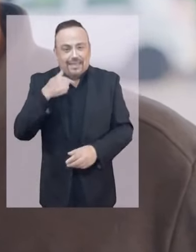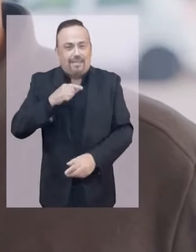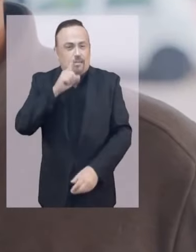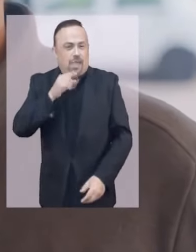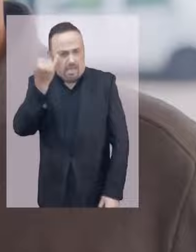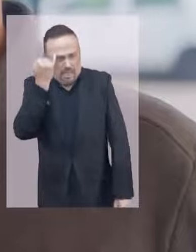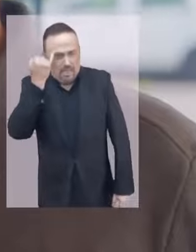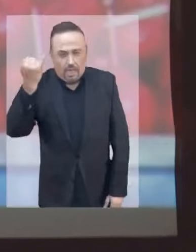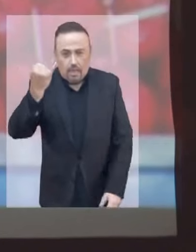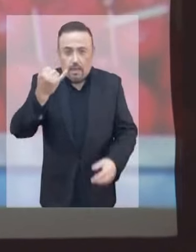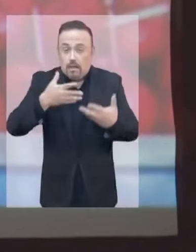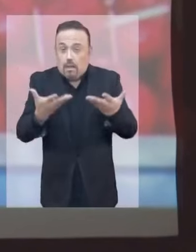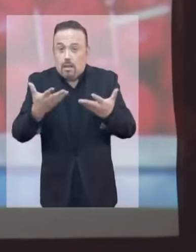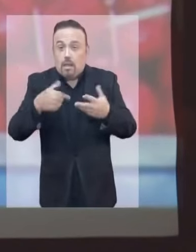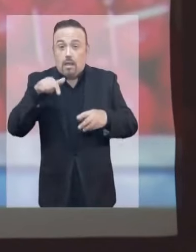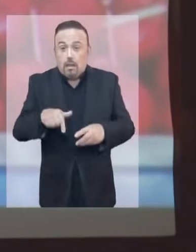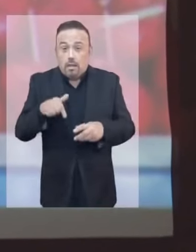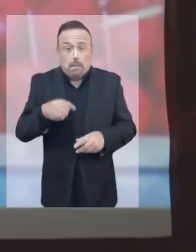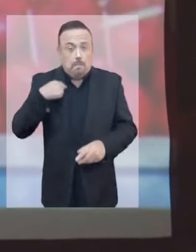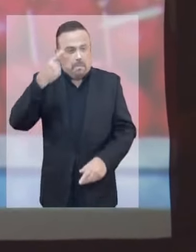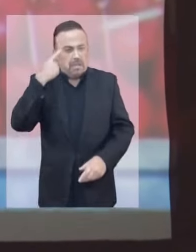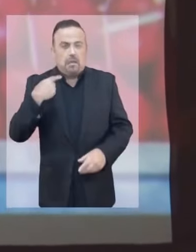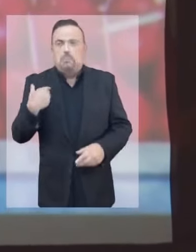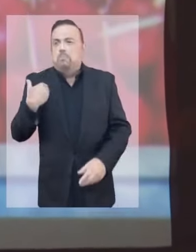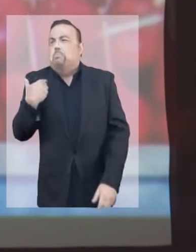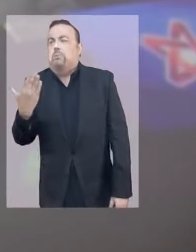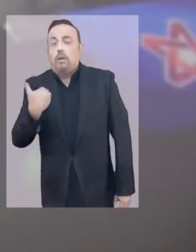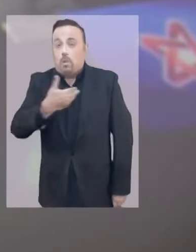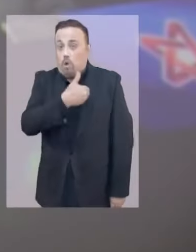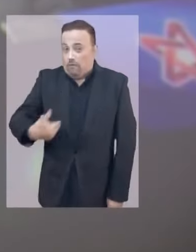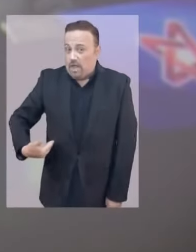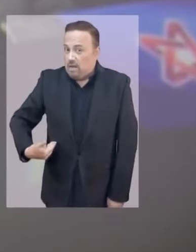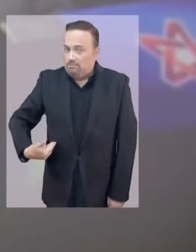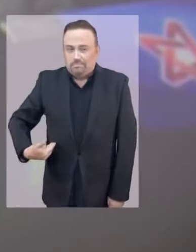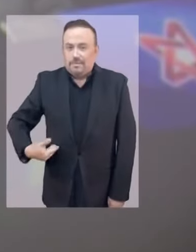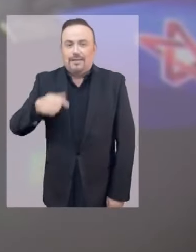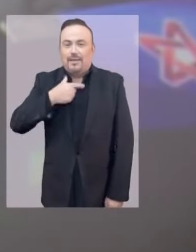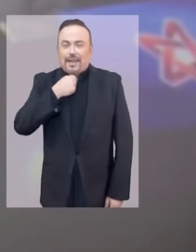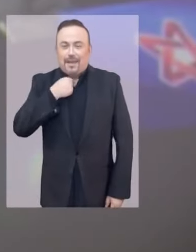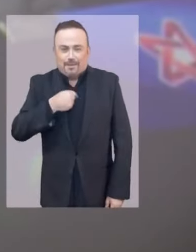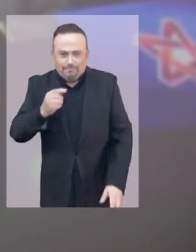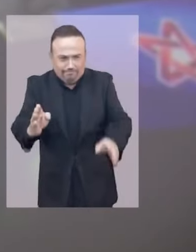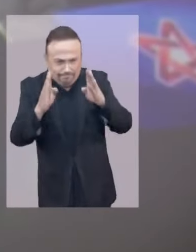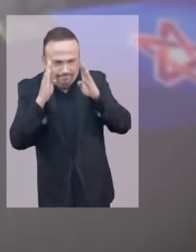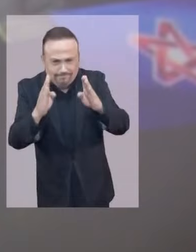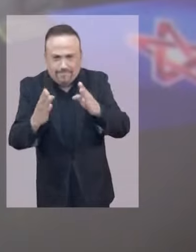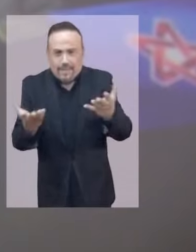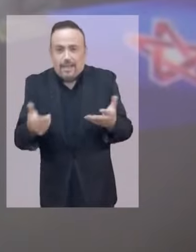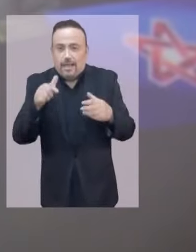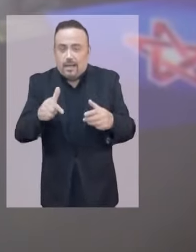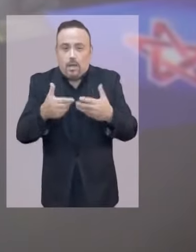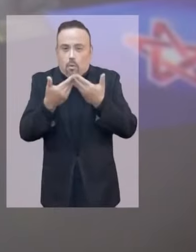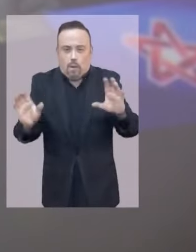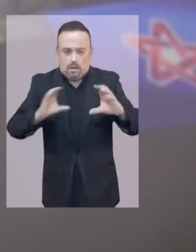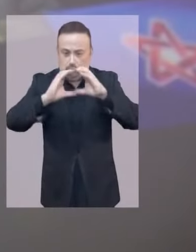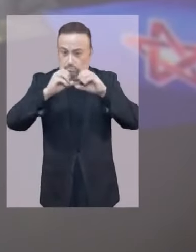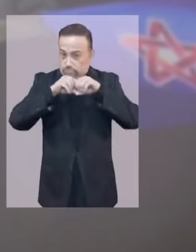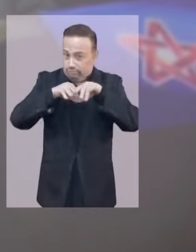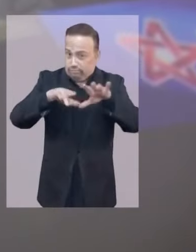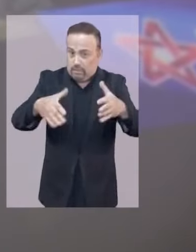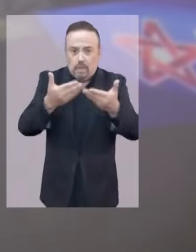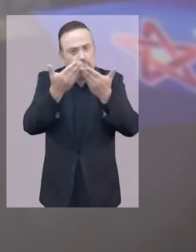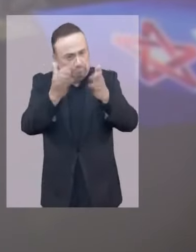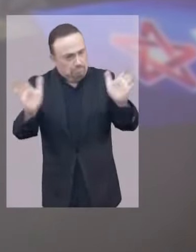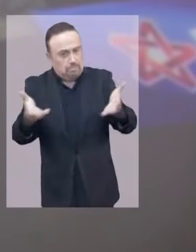ideas, y sobre todo, de que no va lo mismo quien gobierne. Te quiero escuchar. Por eso todos mis canales de redes sociales